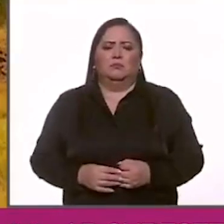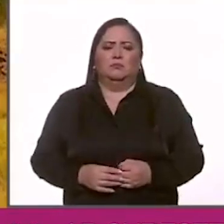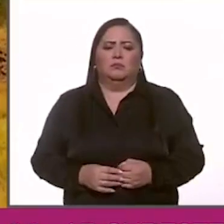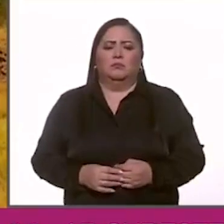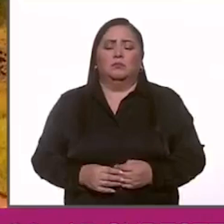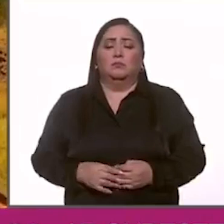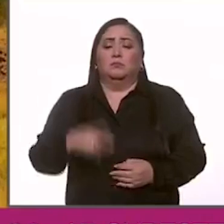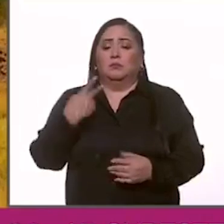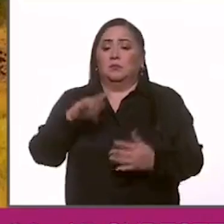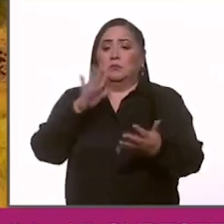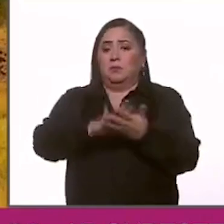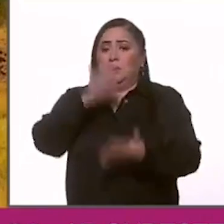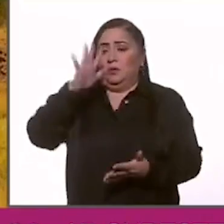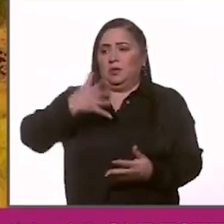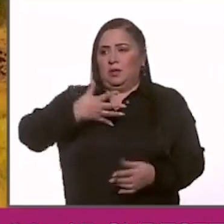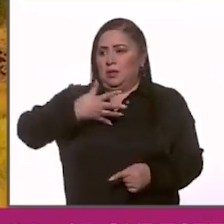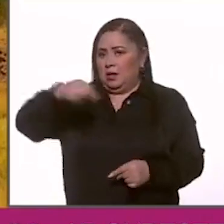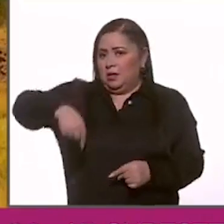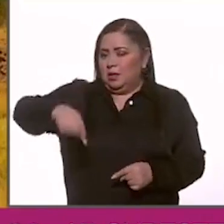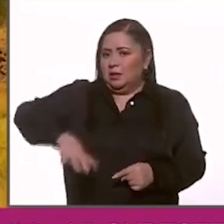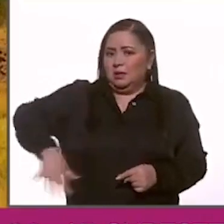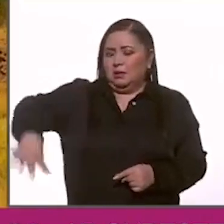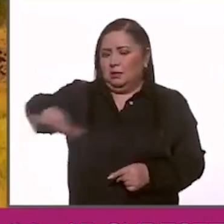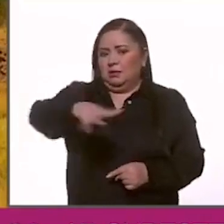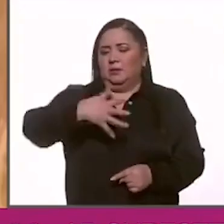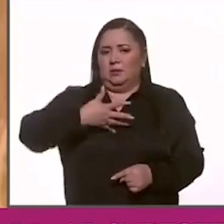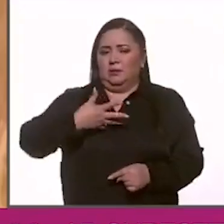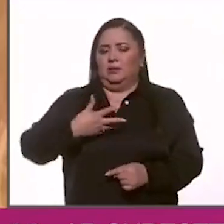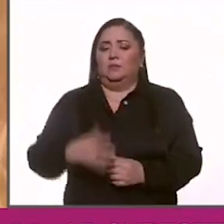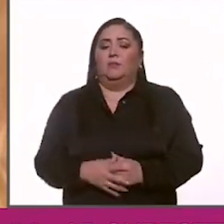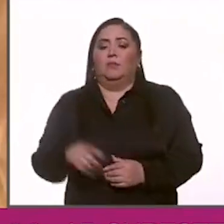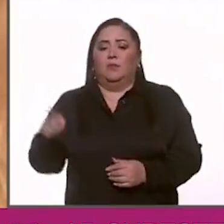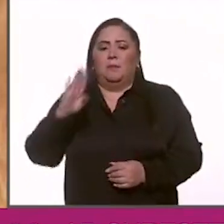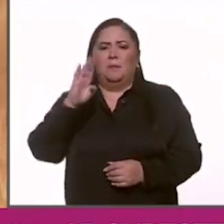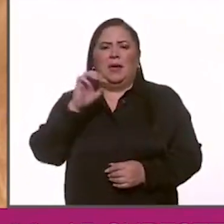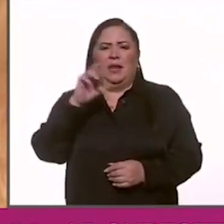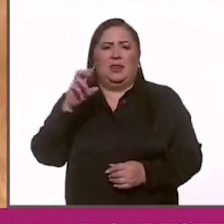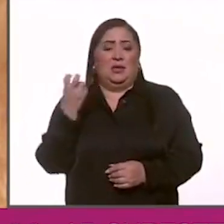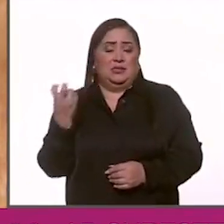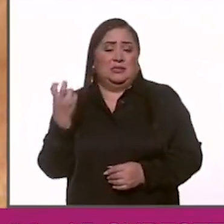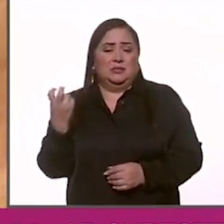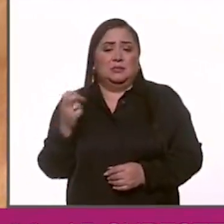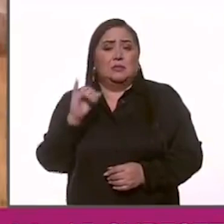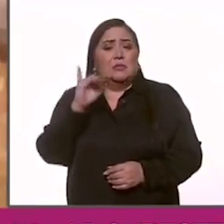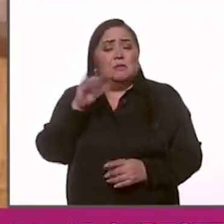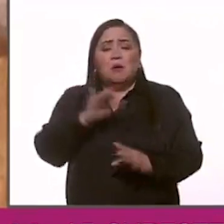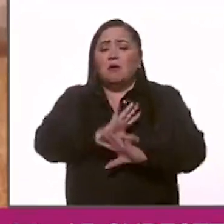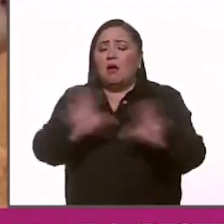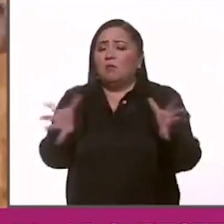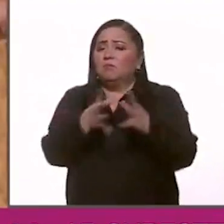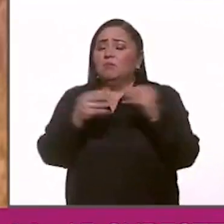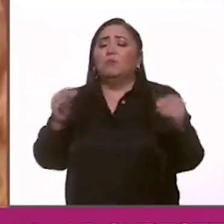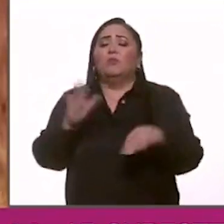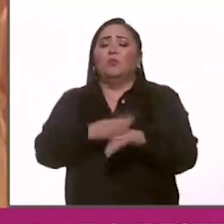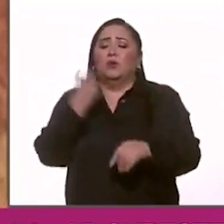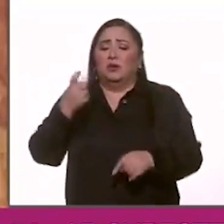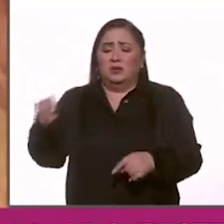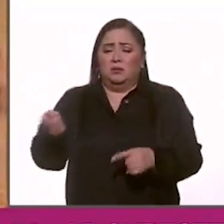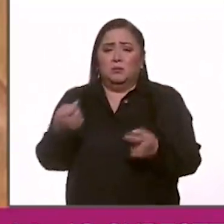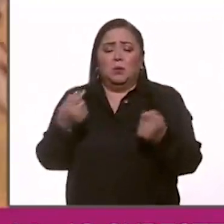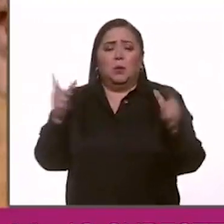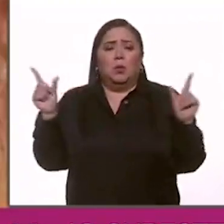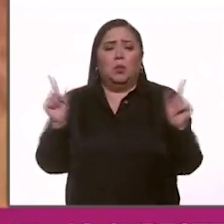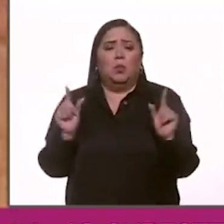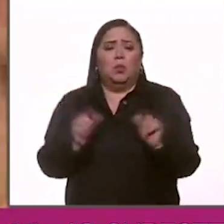La mayor parte está aquí, precisamente el ejido del bajío. El berrendo estuvo a punto de desaparecer debido a que su hábitat